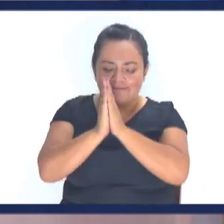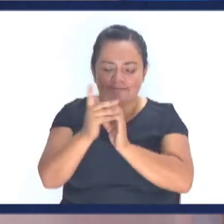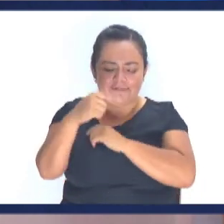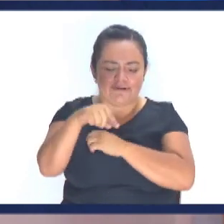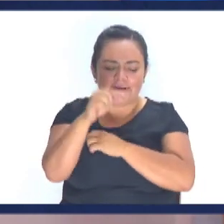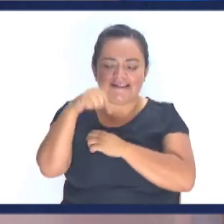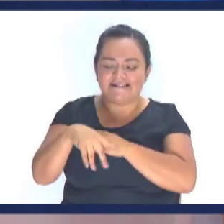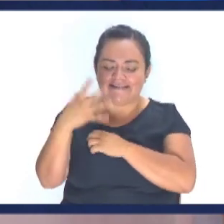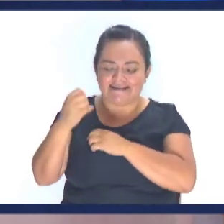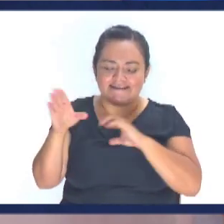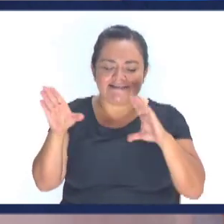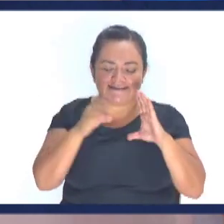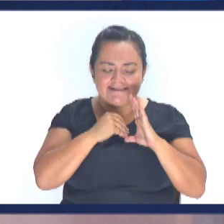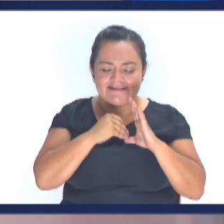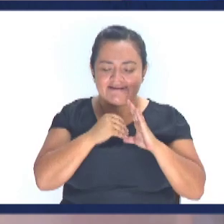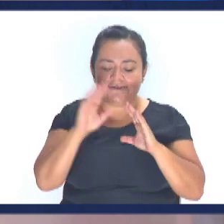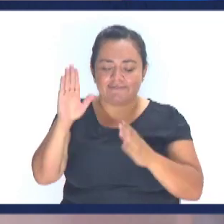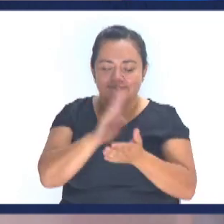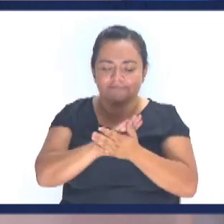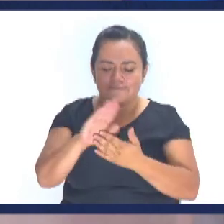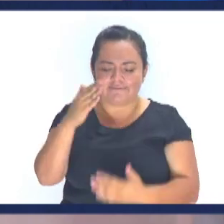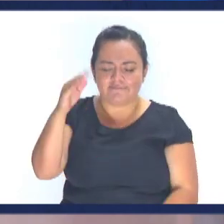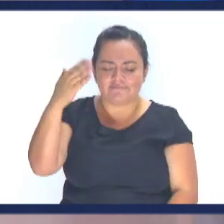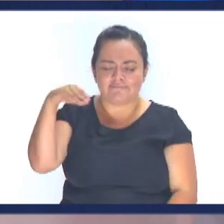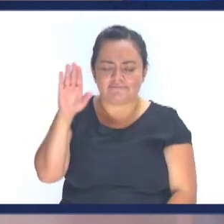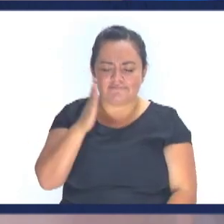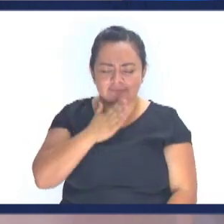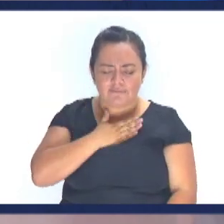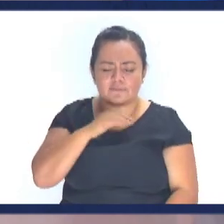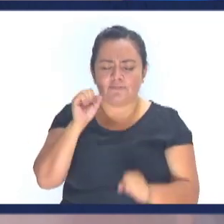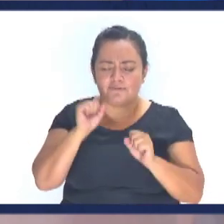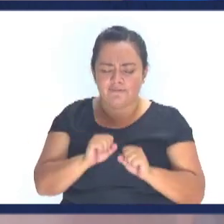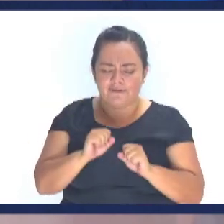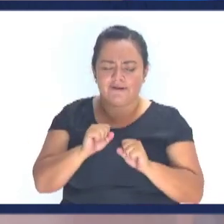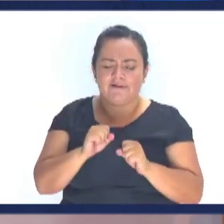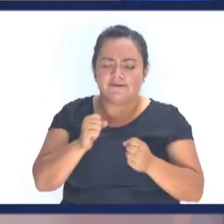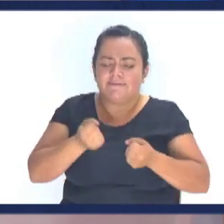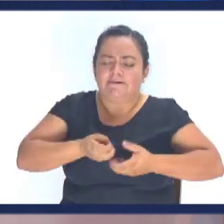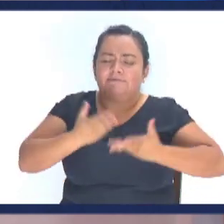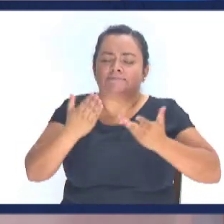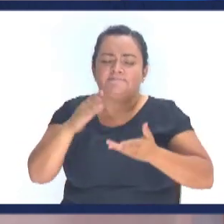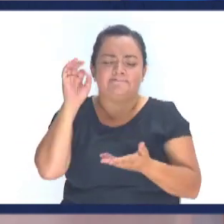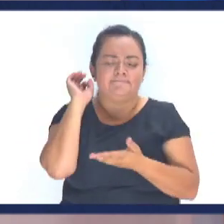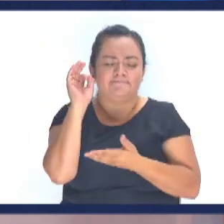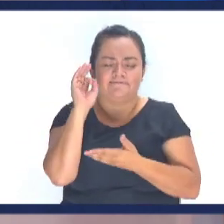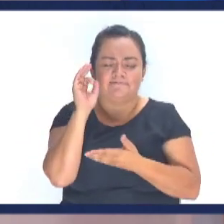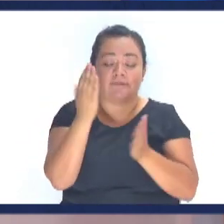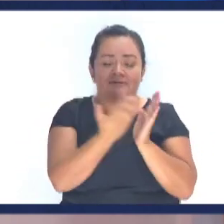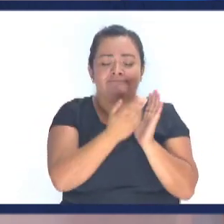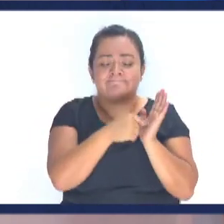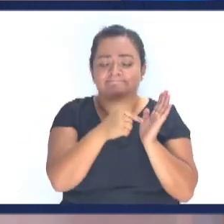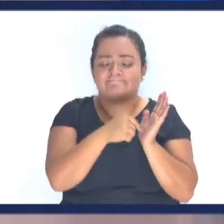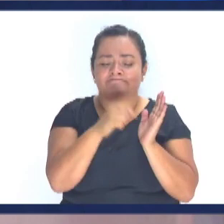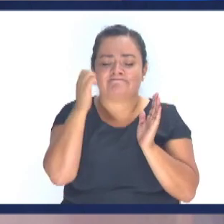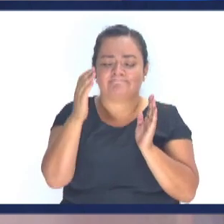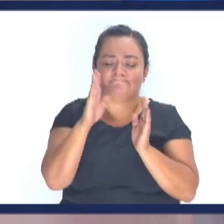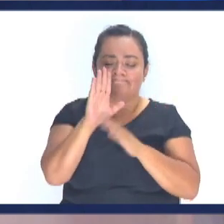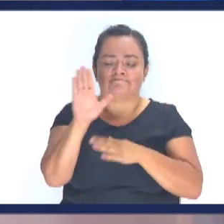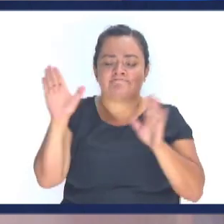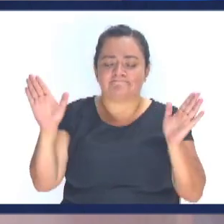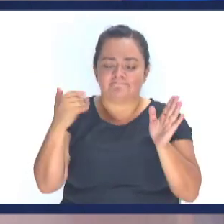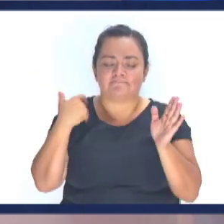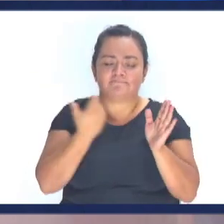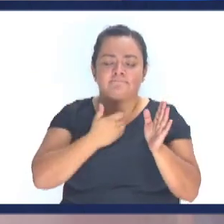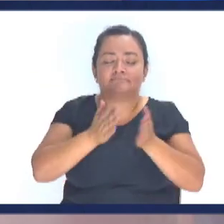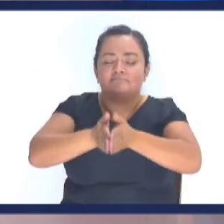aquellos que van a conocerte el día de hoy que tu Espíritu Santo nos acompañe para poder Exponer tu palabra Señor como es digna en Cristo Jesús lo